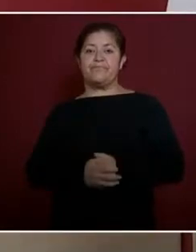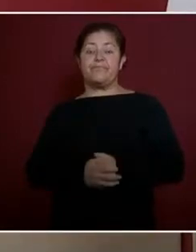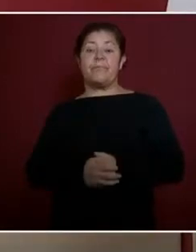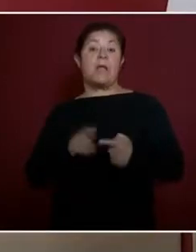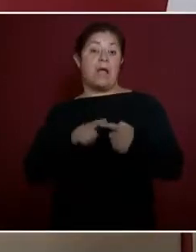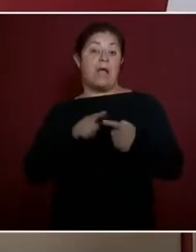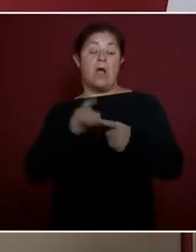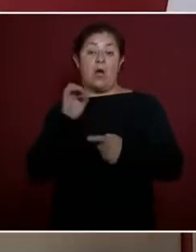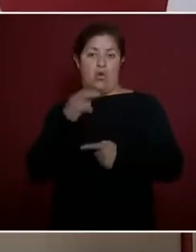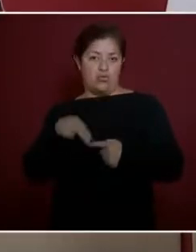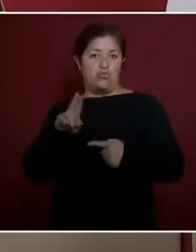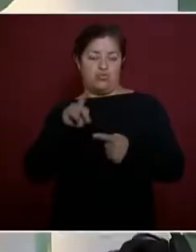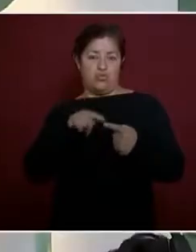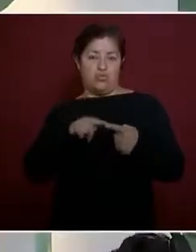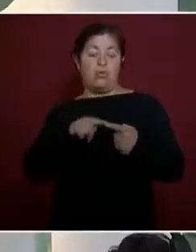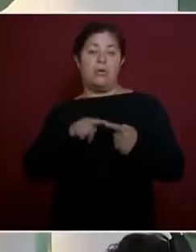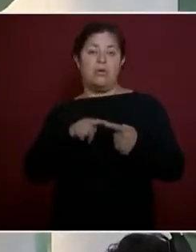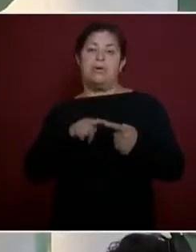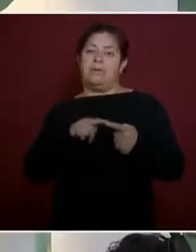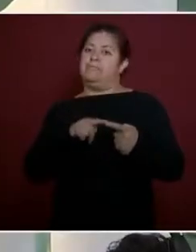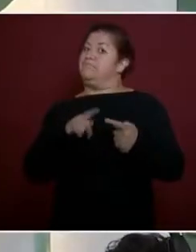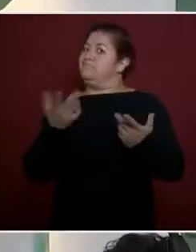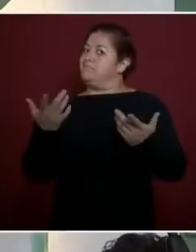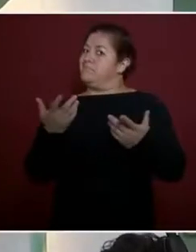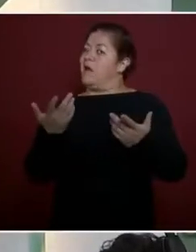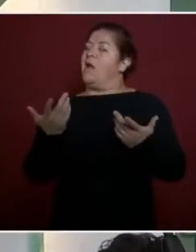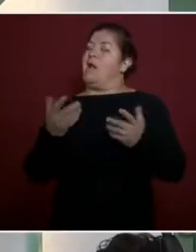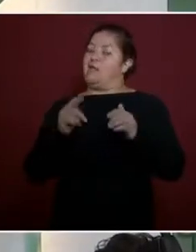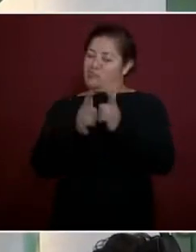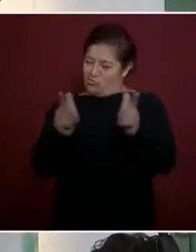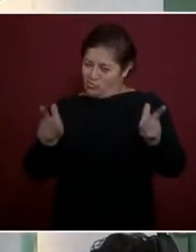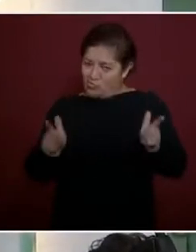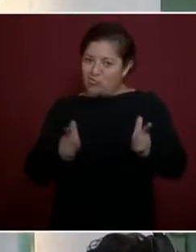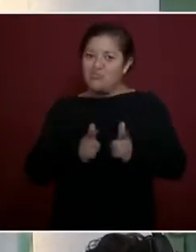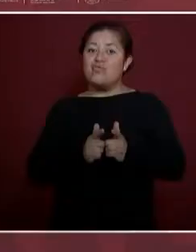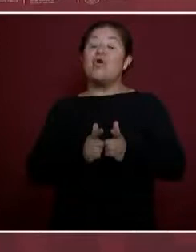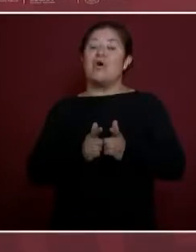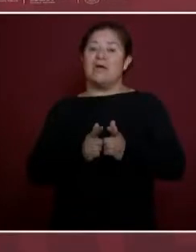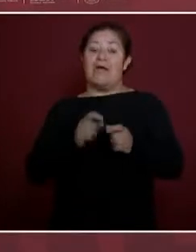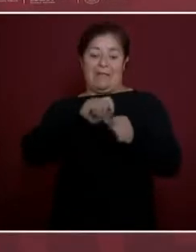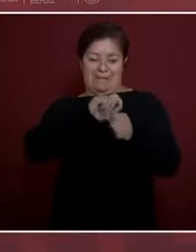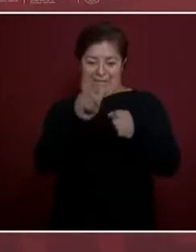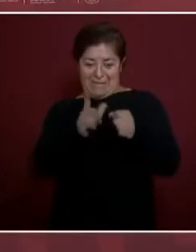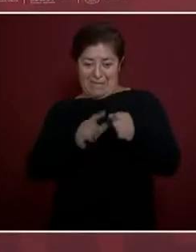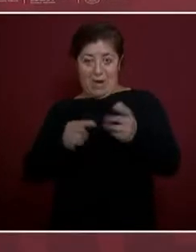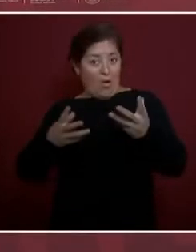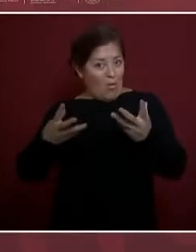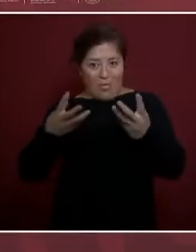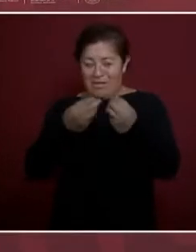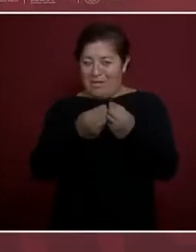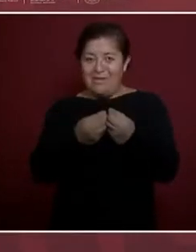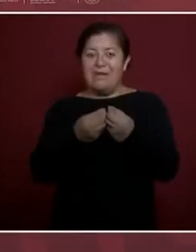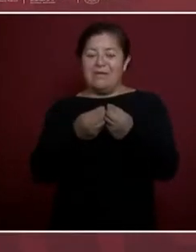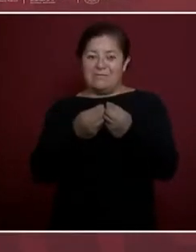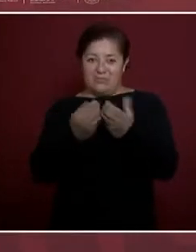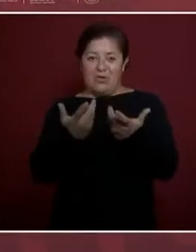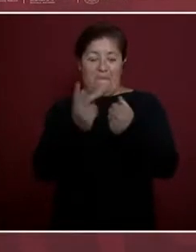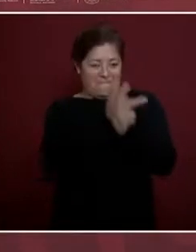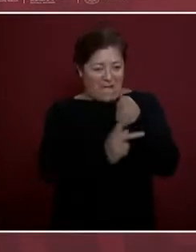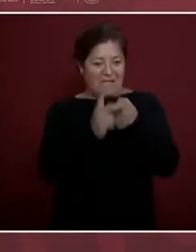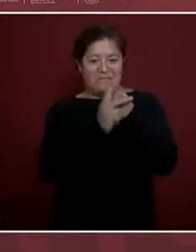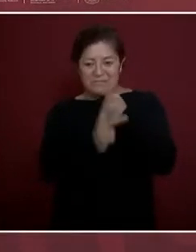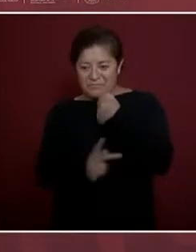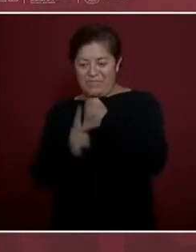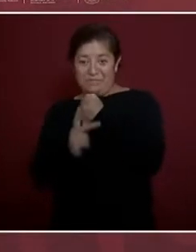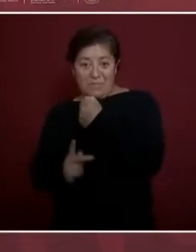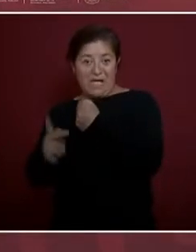Organización de las Naciones Unidas, que tiene como propósito precisamente